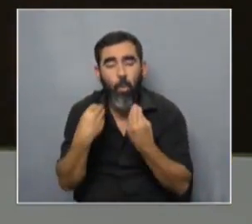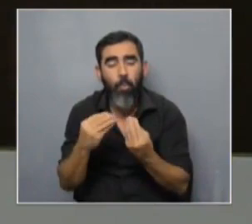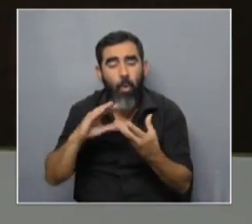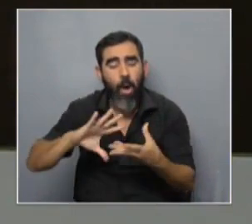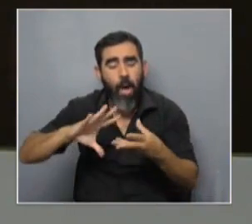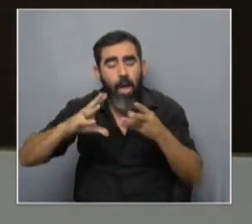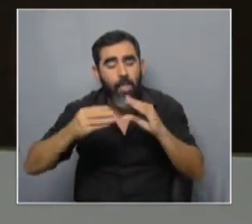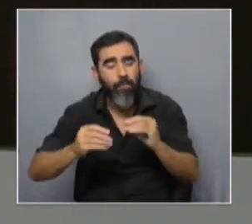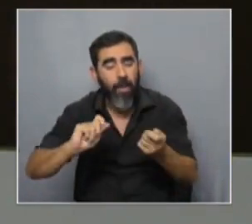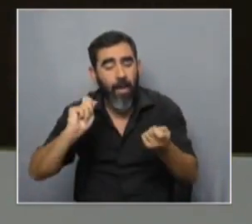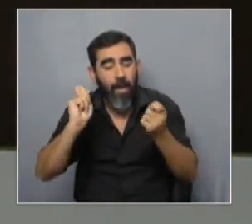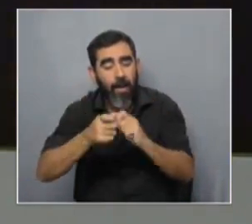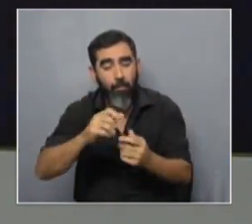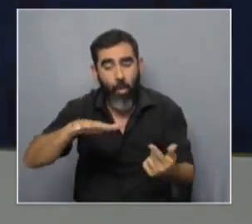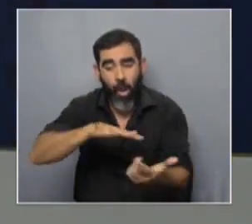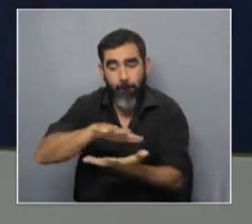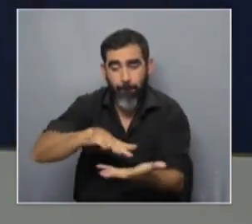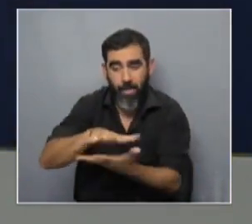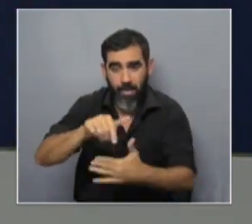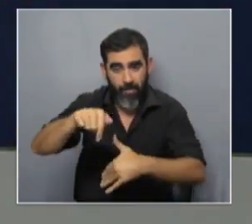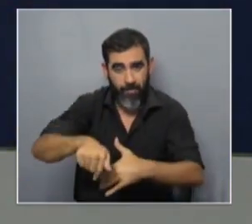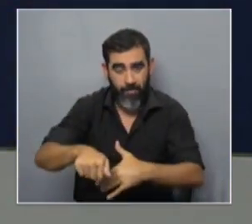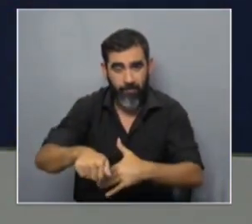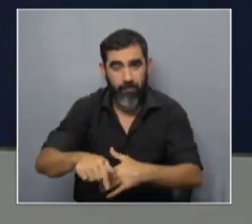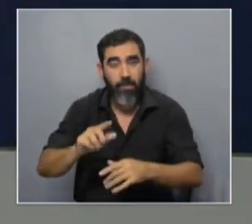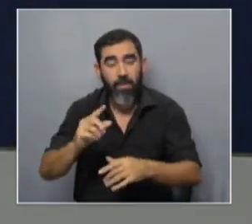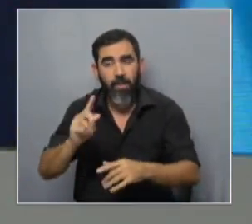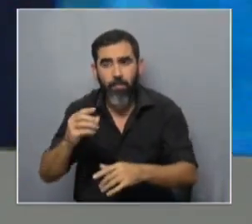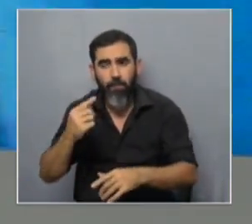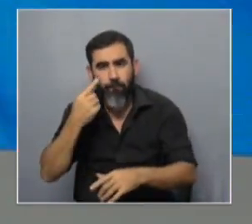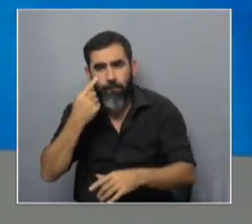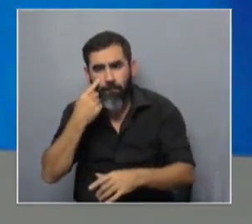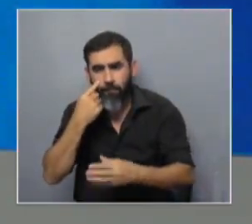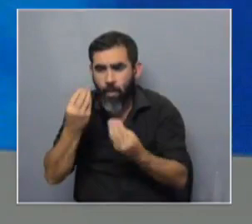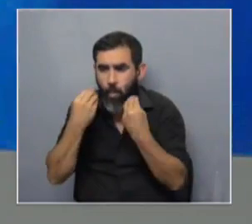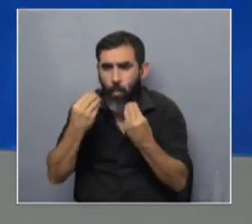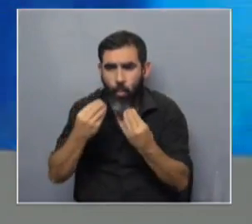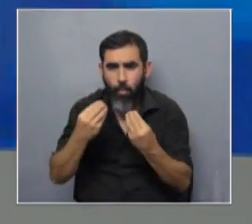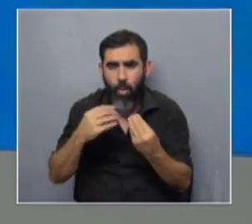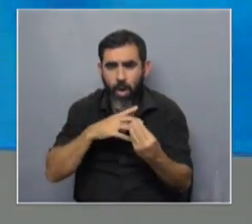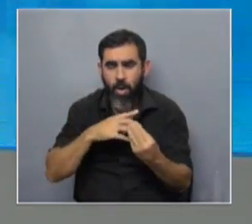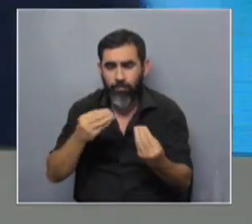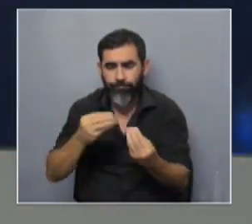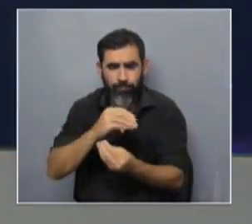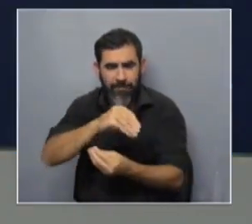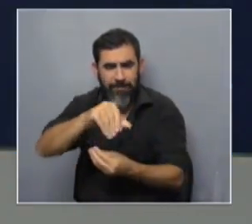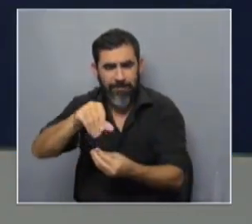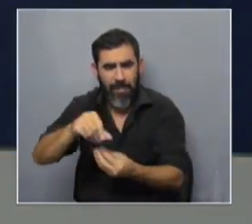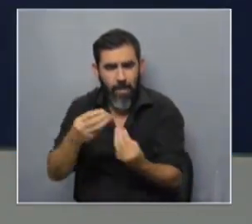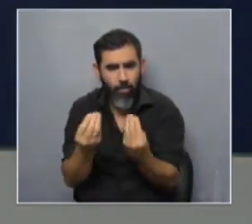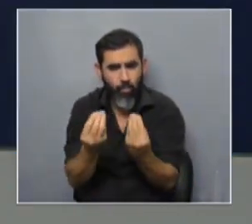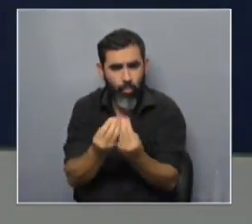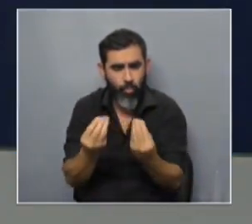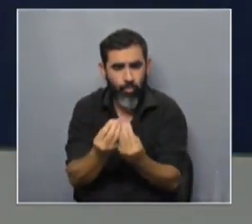adaptarse a cambios en este ambiente, además de sobrevivir a esta altísima sanidad en el medio y